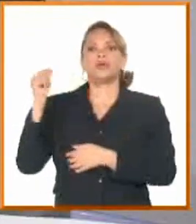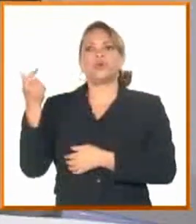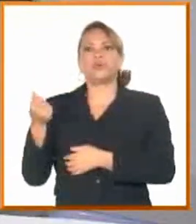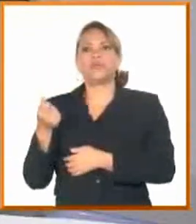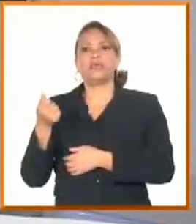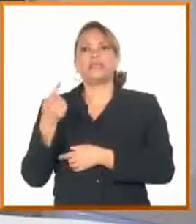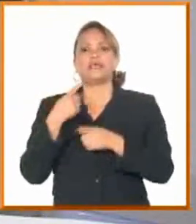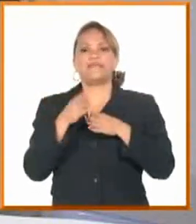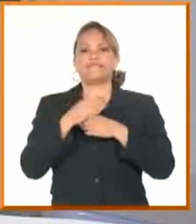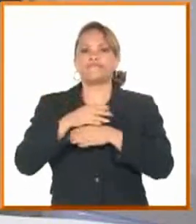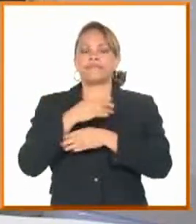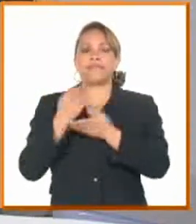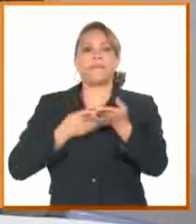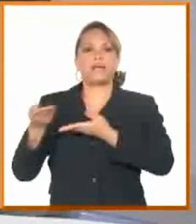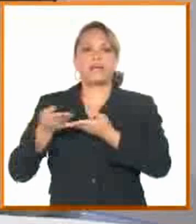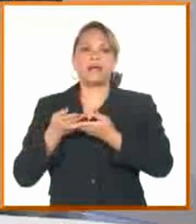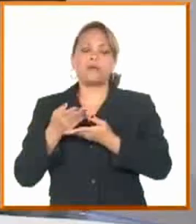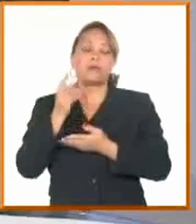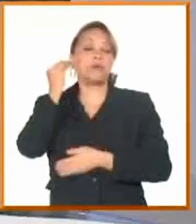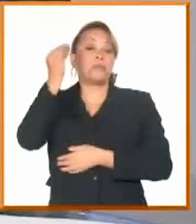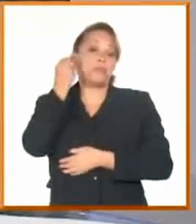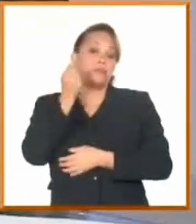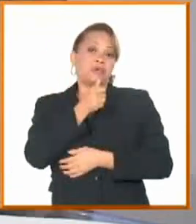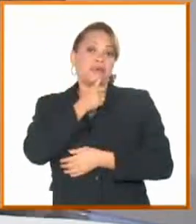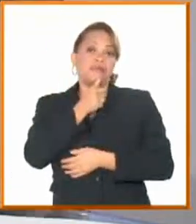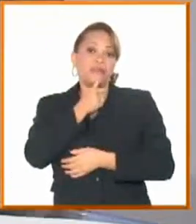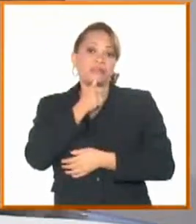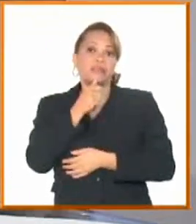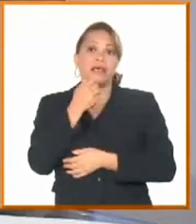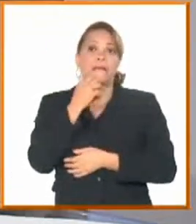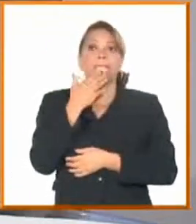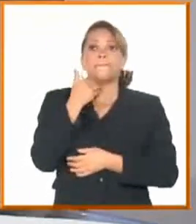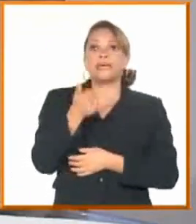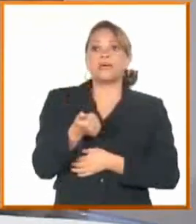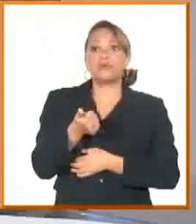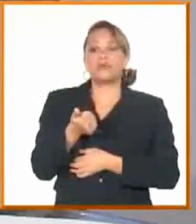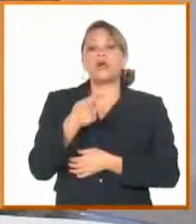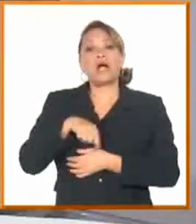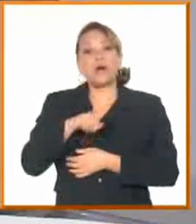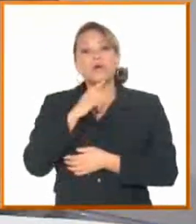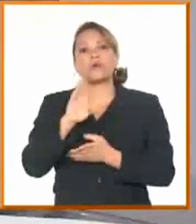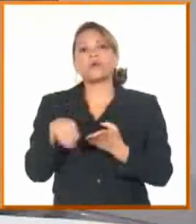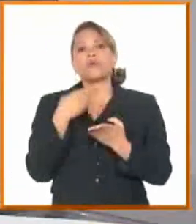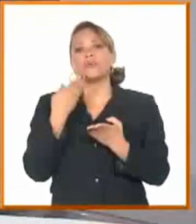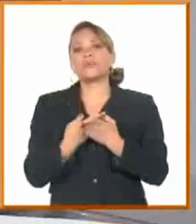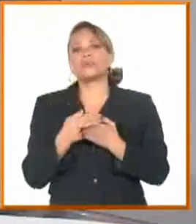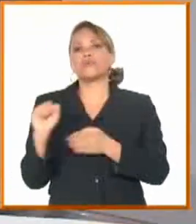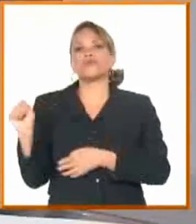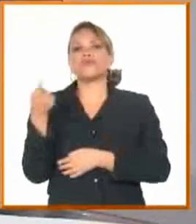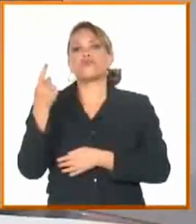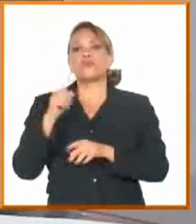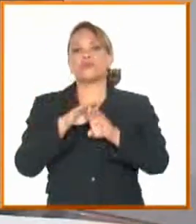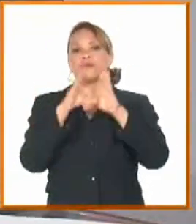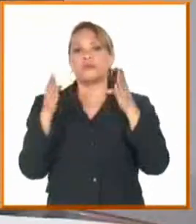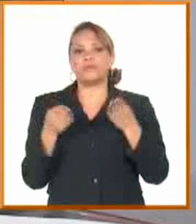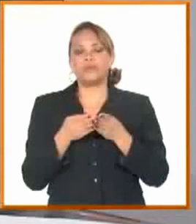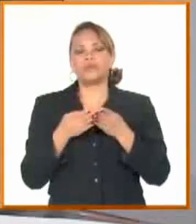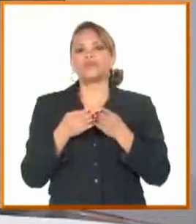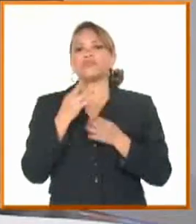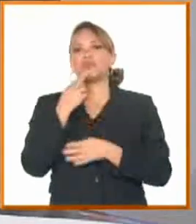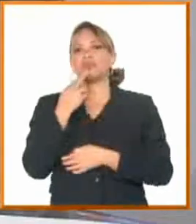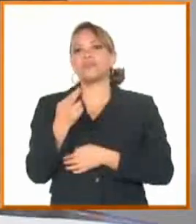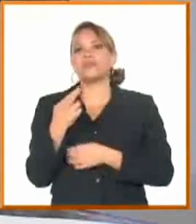mercado, pero me imagino que puede ser un poco más fácil que la tarea que tenemos nosotros, que tenemos el compromiso casi único en el mundo de responder